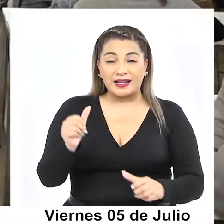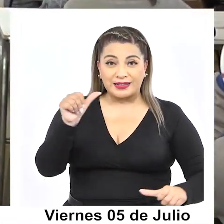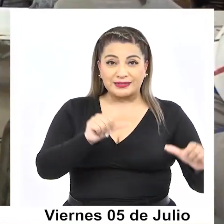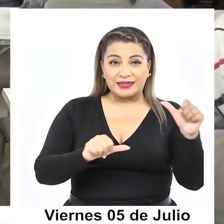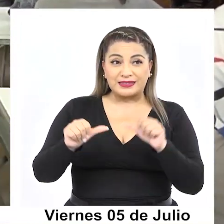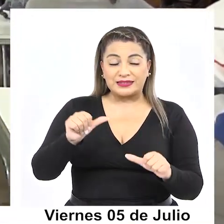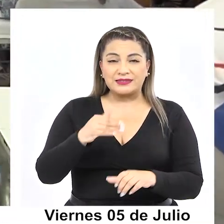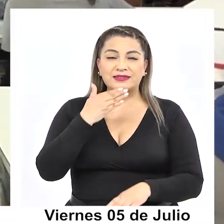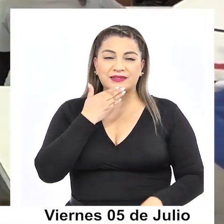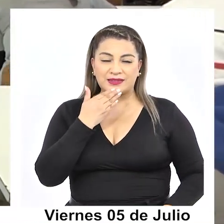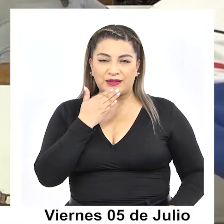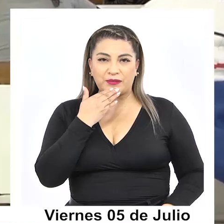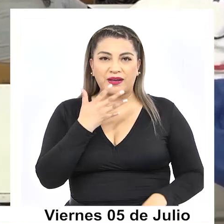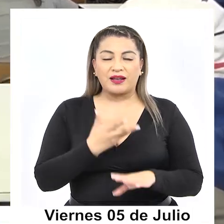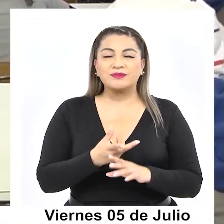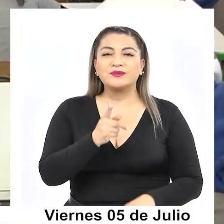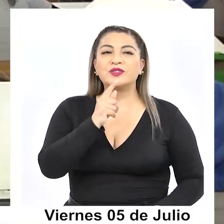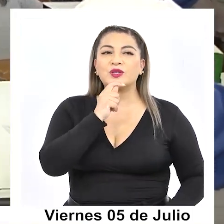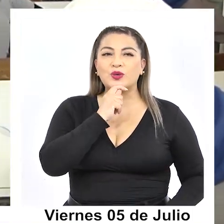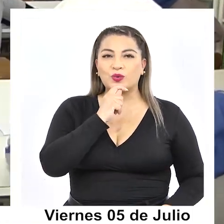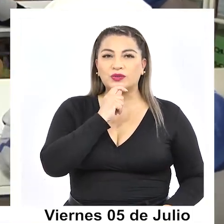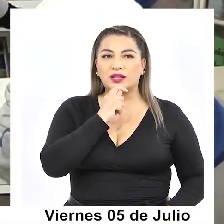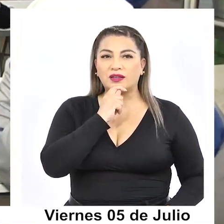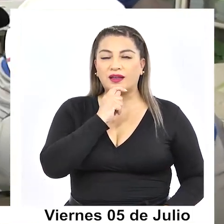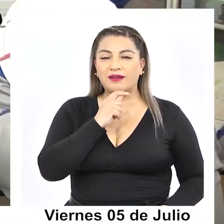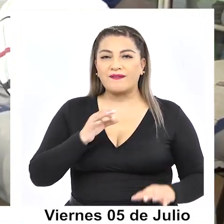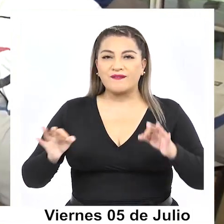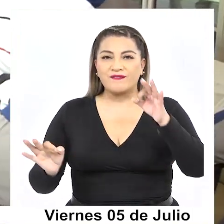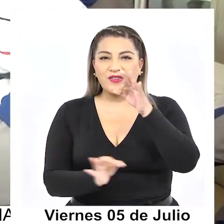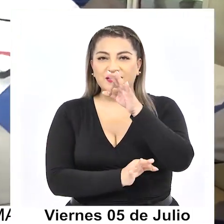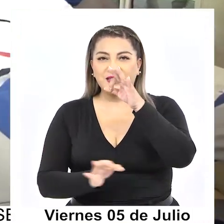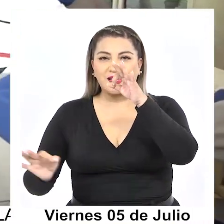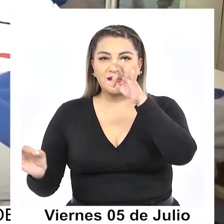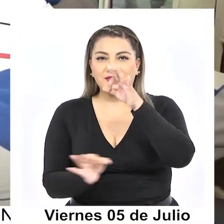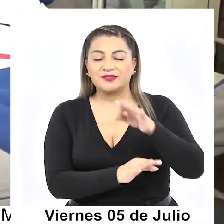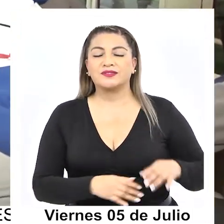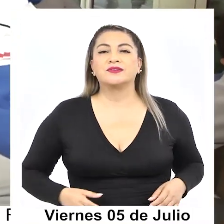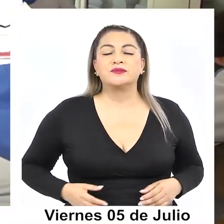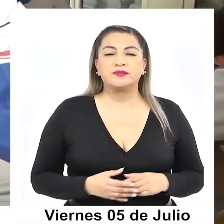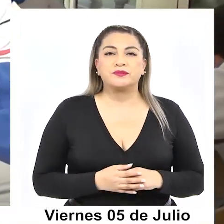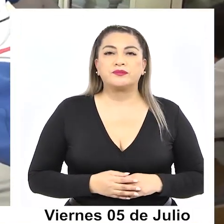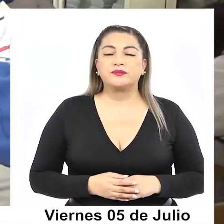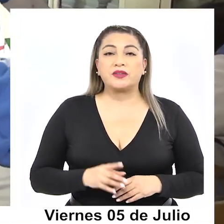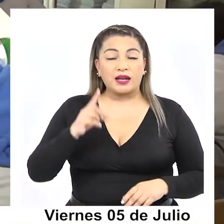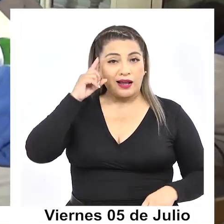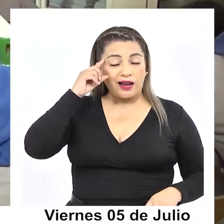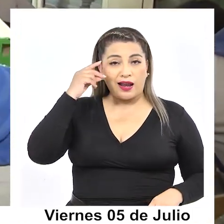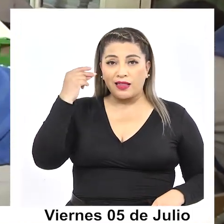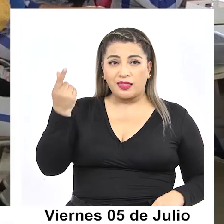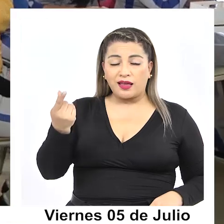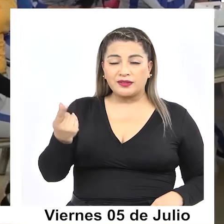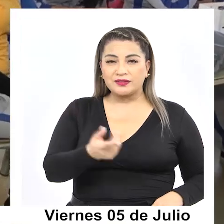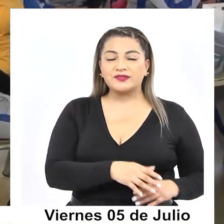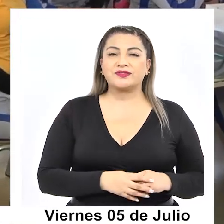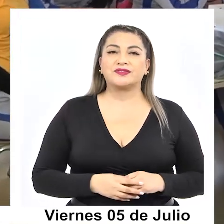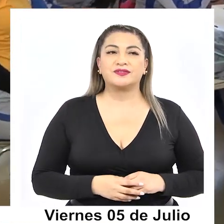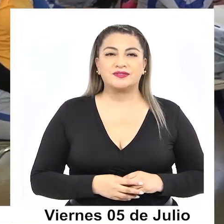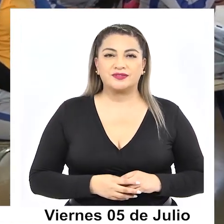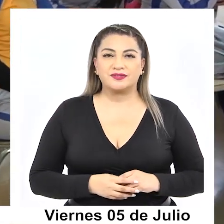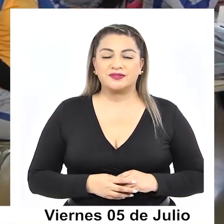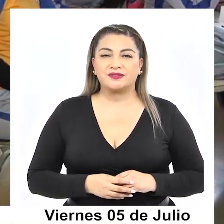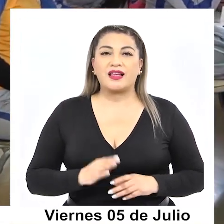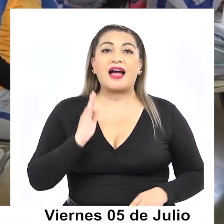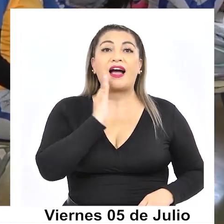también ofrecerá un taller de física. Bueno, la idea que tenemos es lograr empoderar